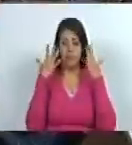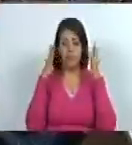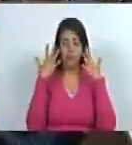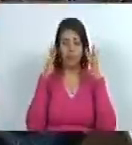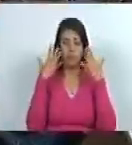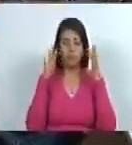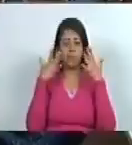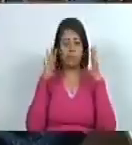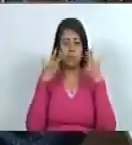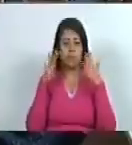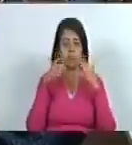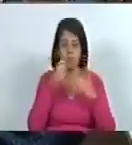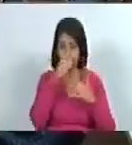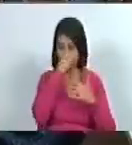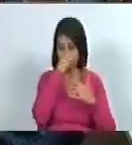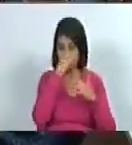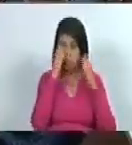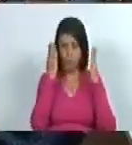y que viva las partes